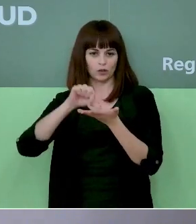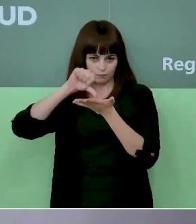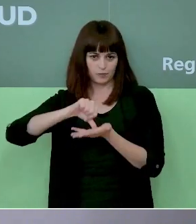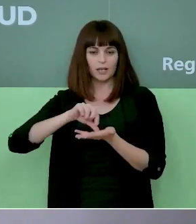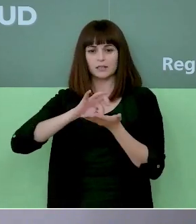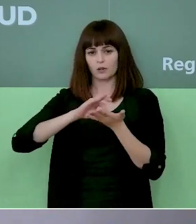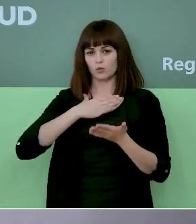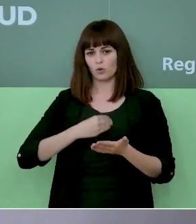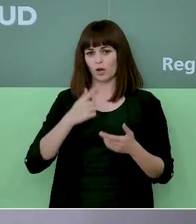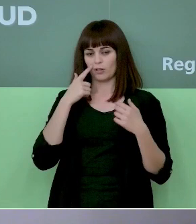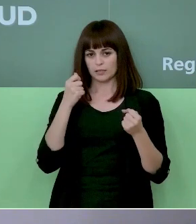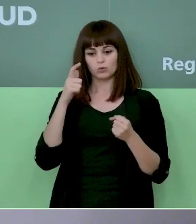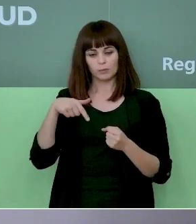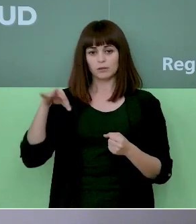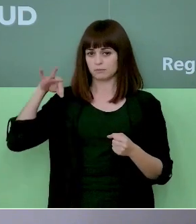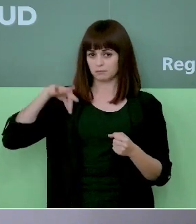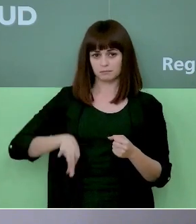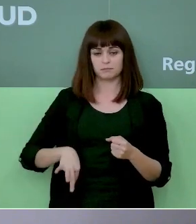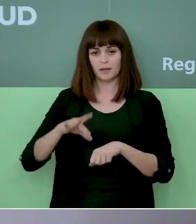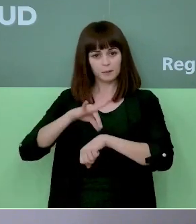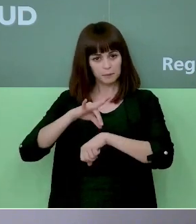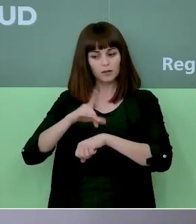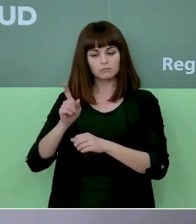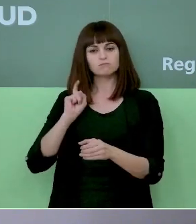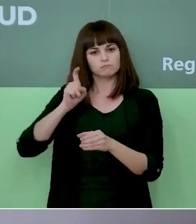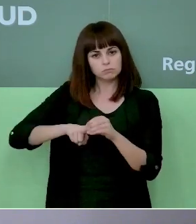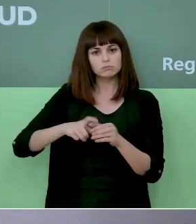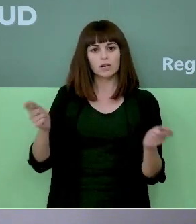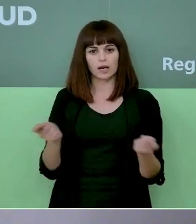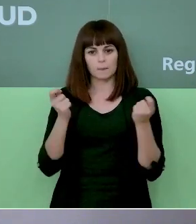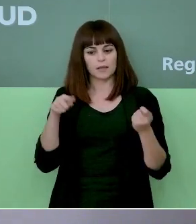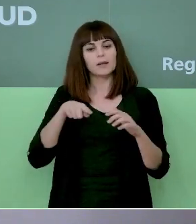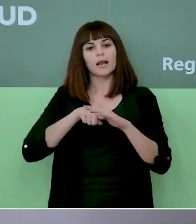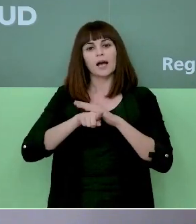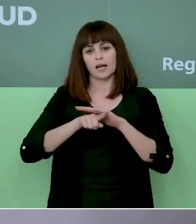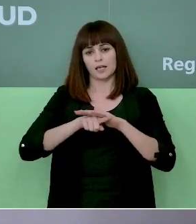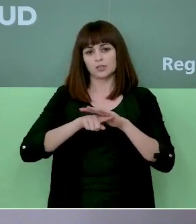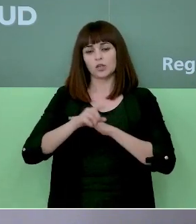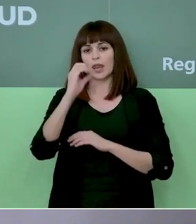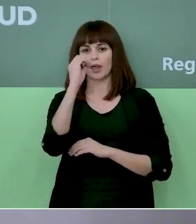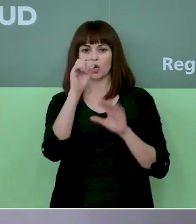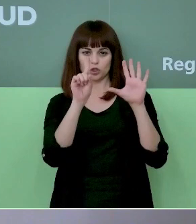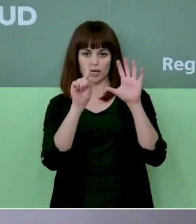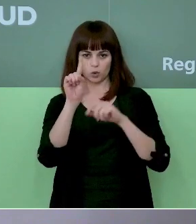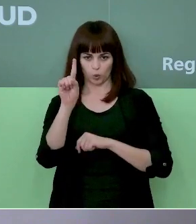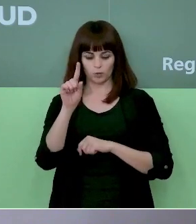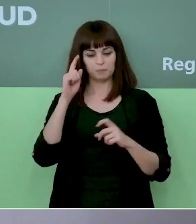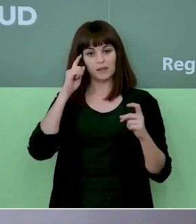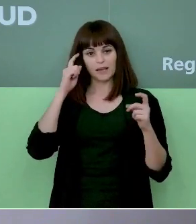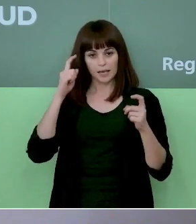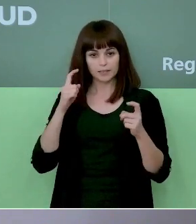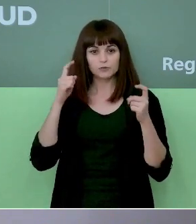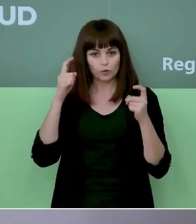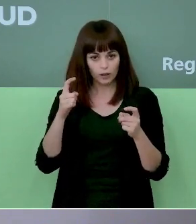SMS, a los facultativos que también están participando en la campaña, así como a la gerencia del 061. El esfuerzo que estamos